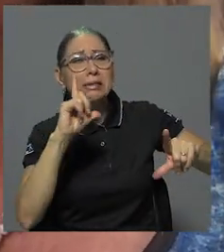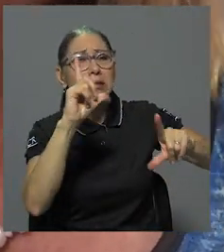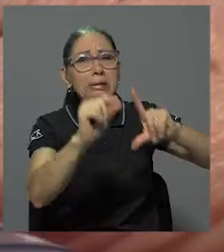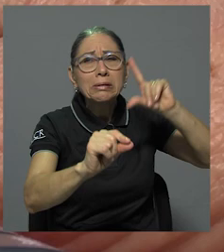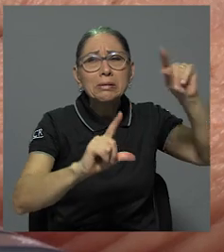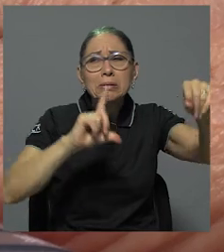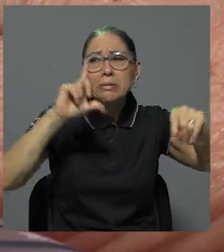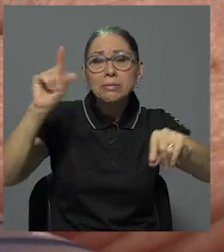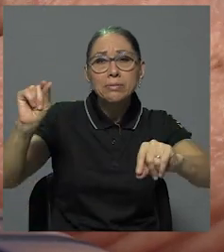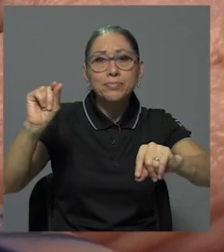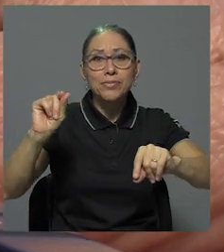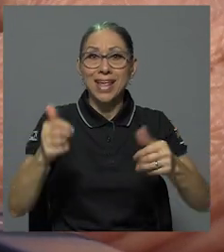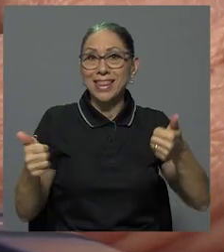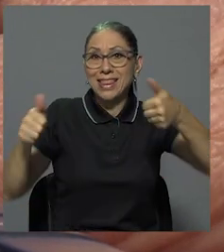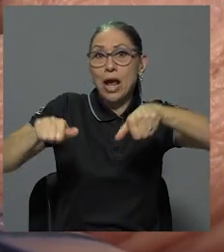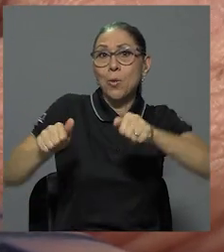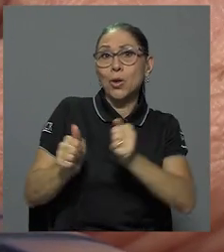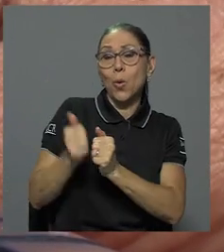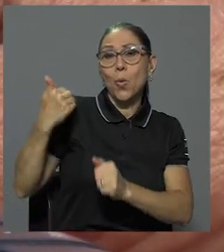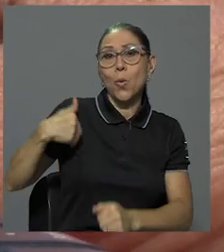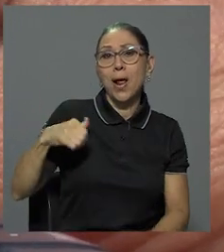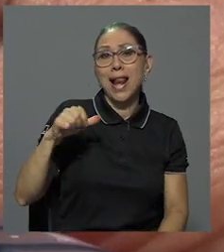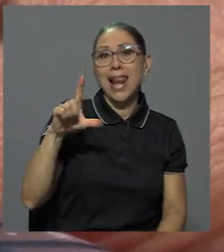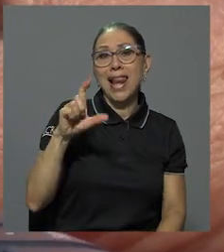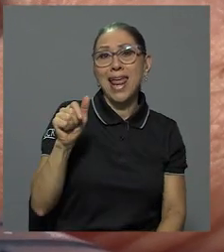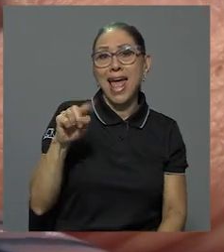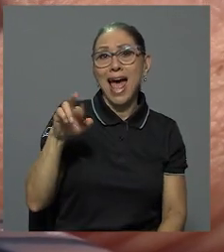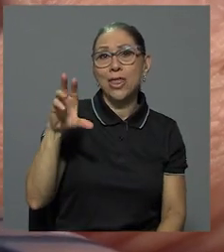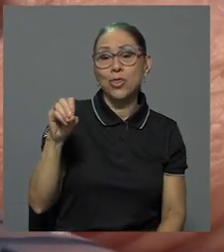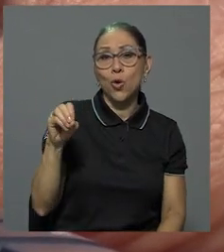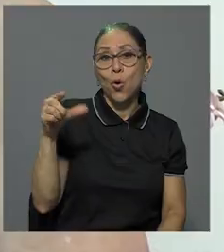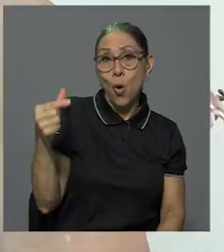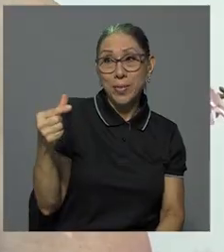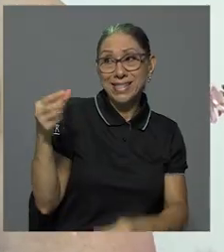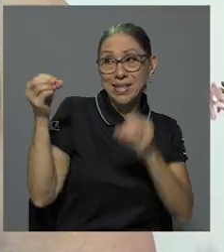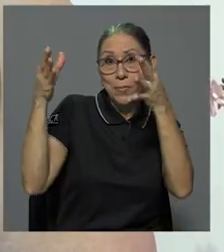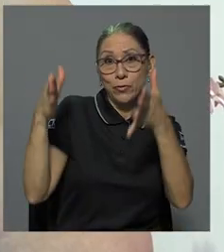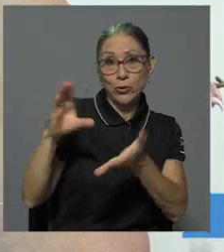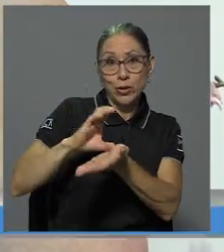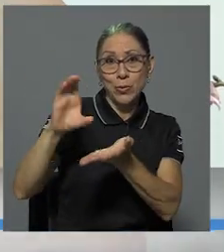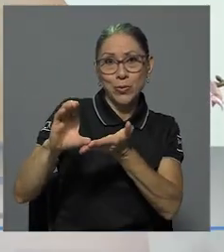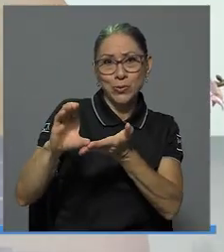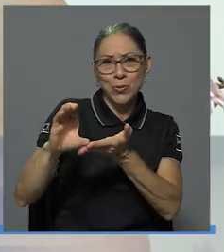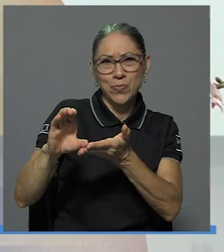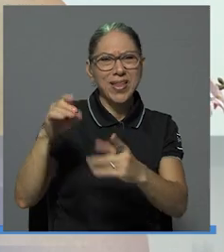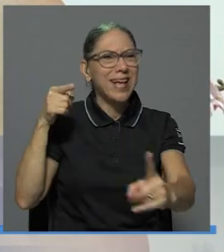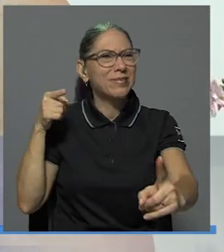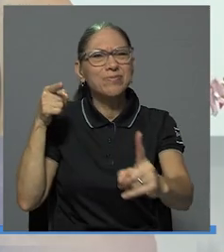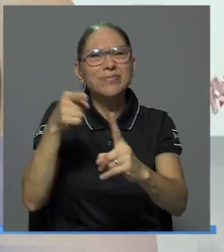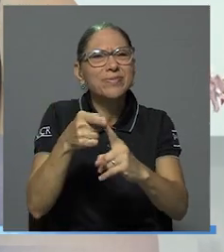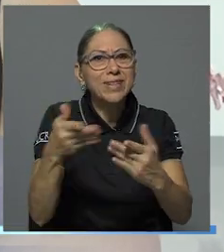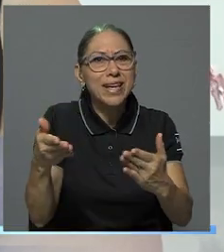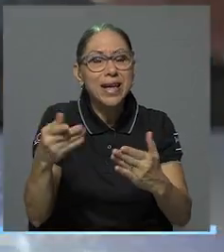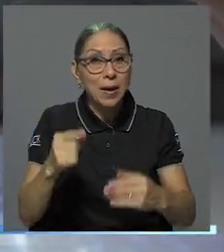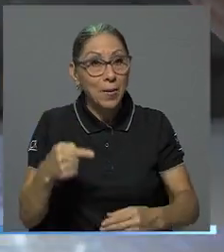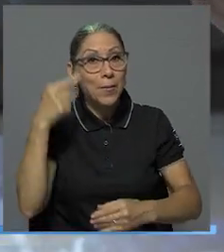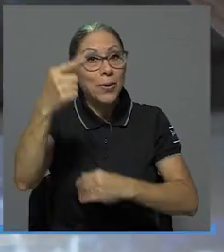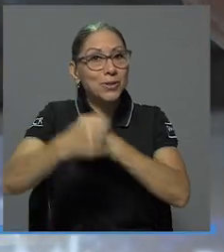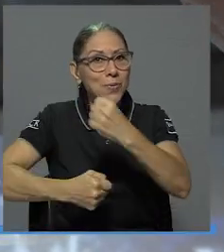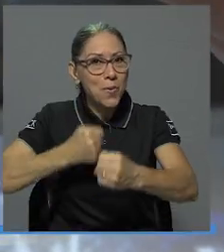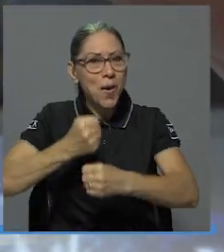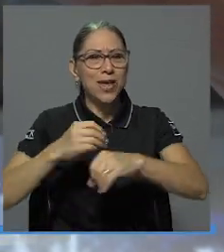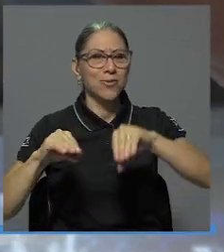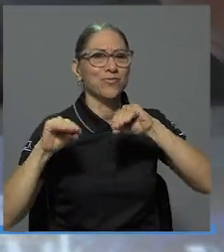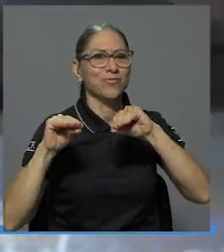De acuerdo con Leandro Gómez, facilitador del curso, la idea es brindarlo el próximo año. El